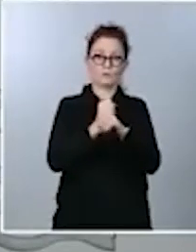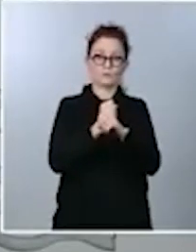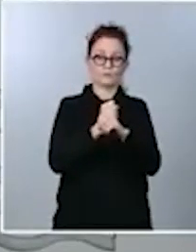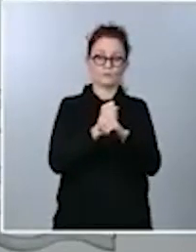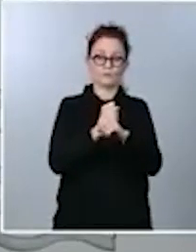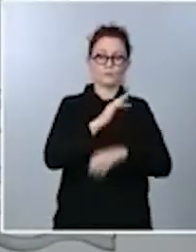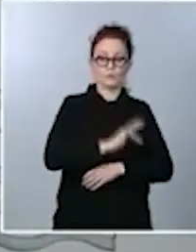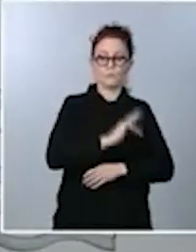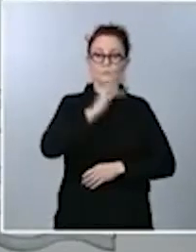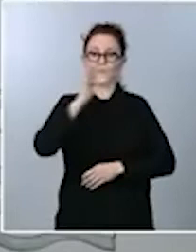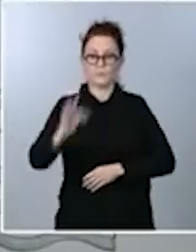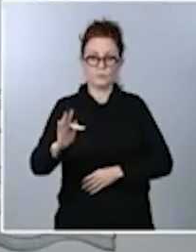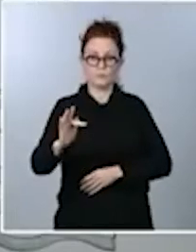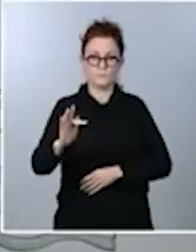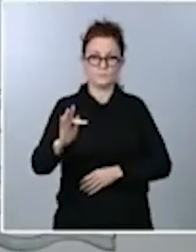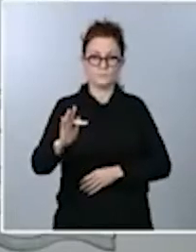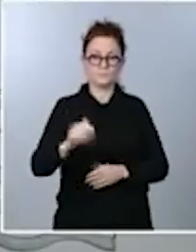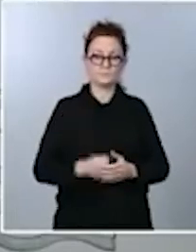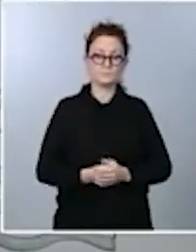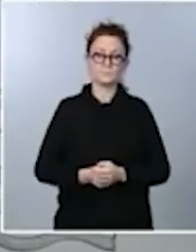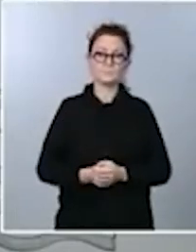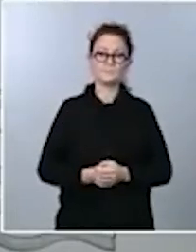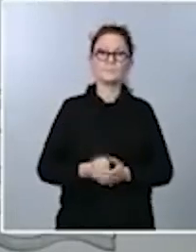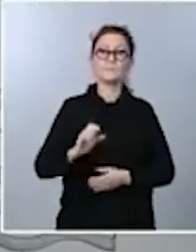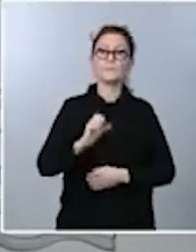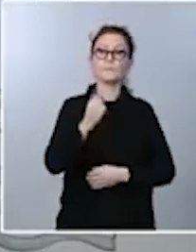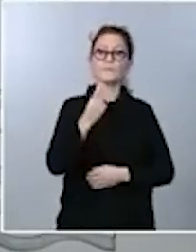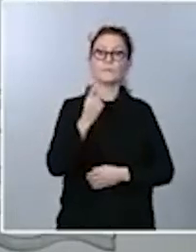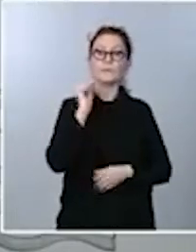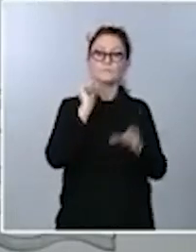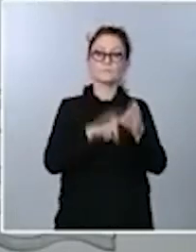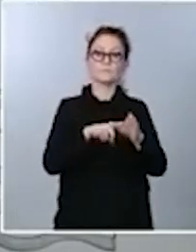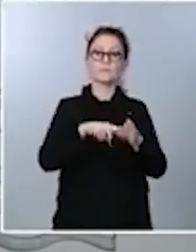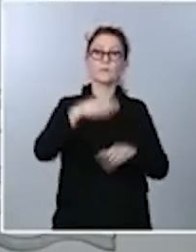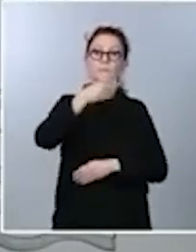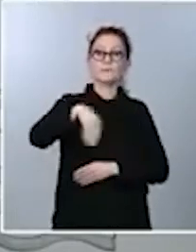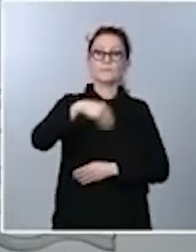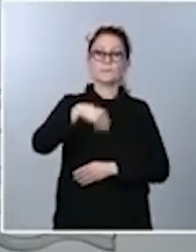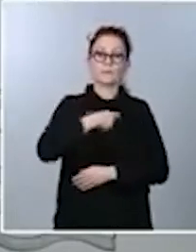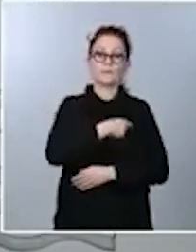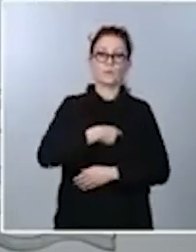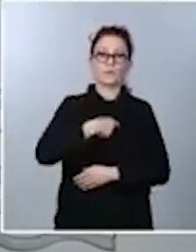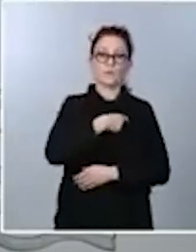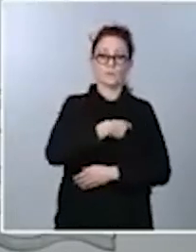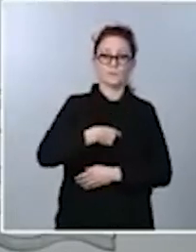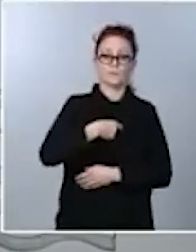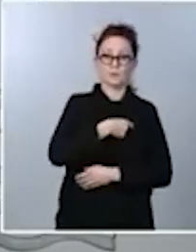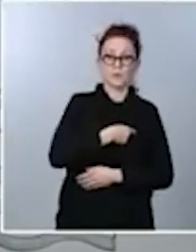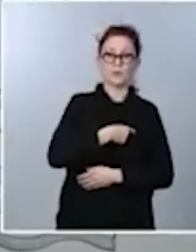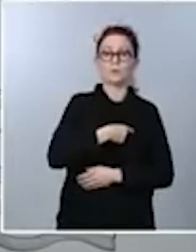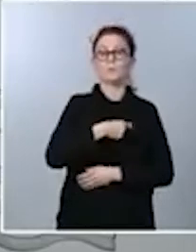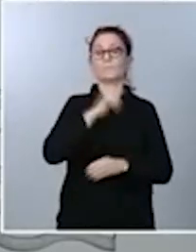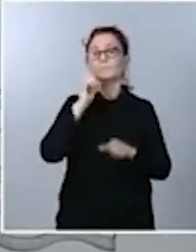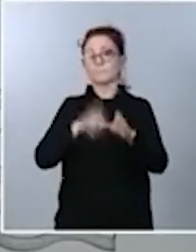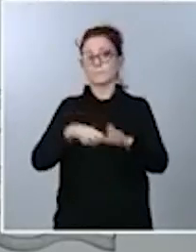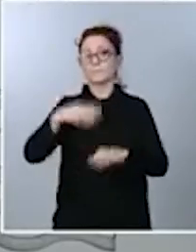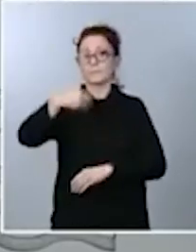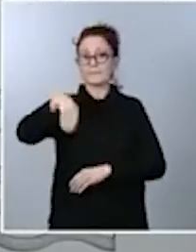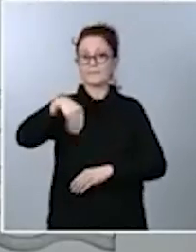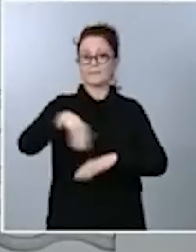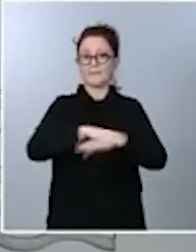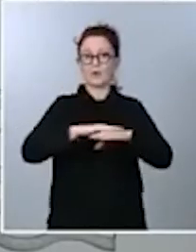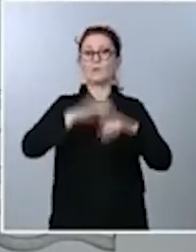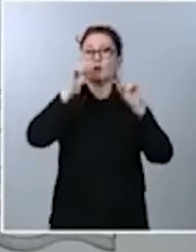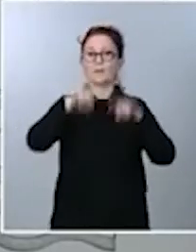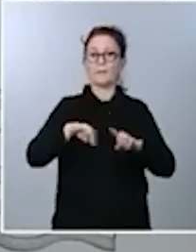continuación de la otra. En la primera participará la presidenta de la comisión, por supuesto, el presidente del Gobierno con los ministros que le acompañen